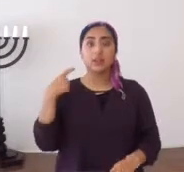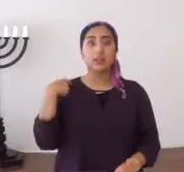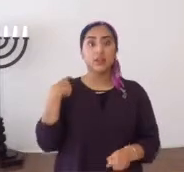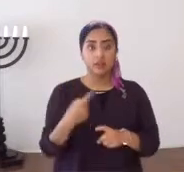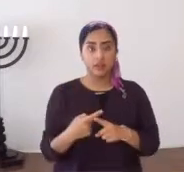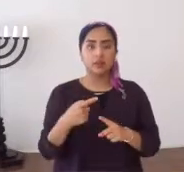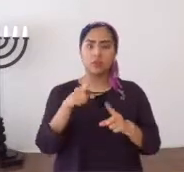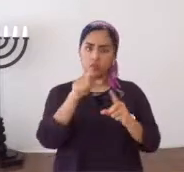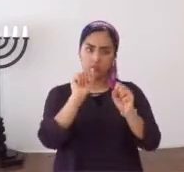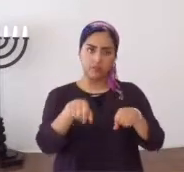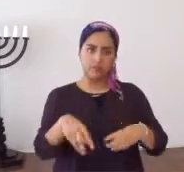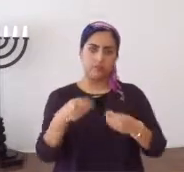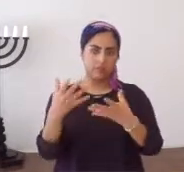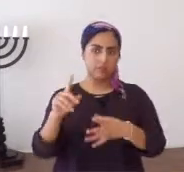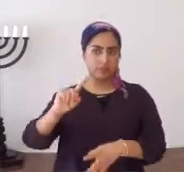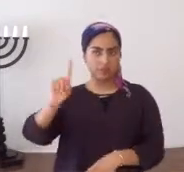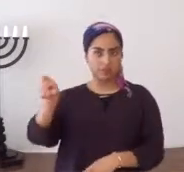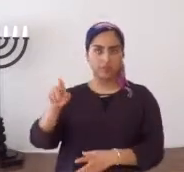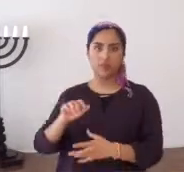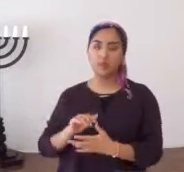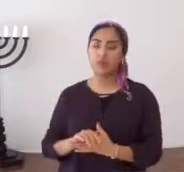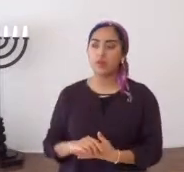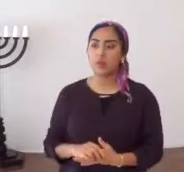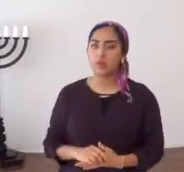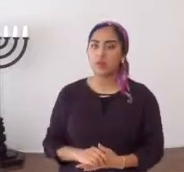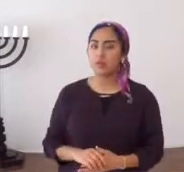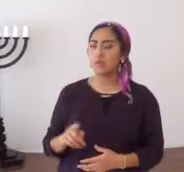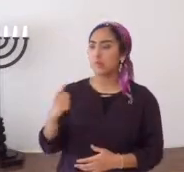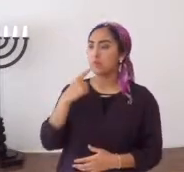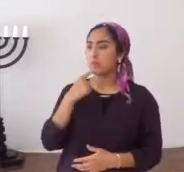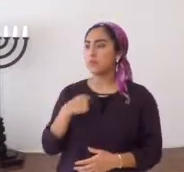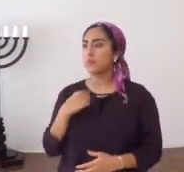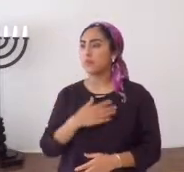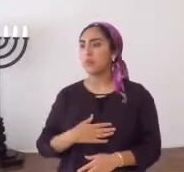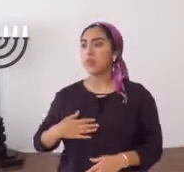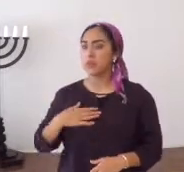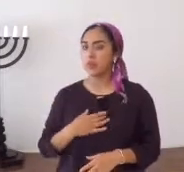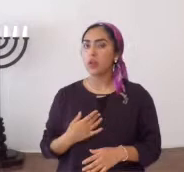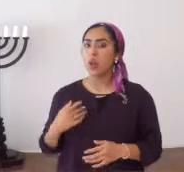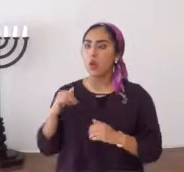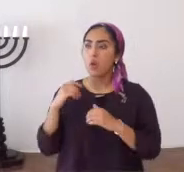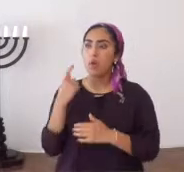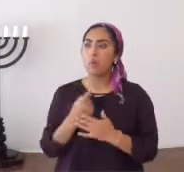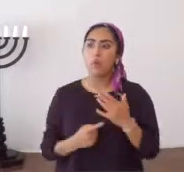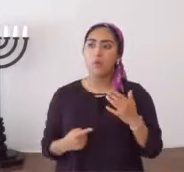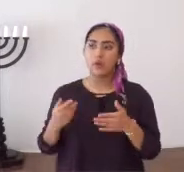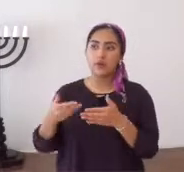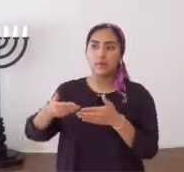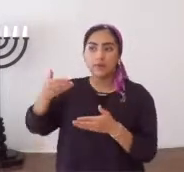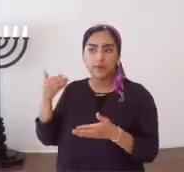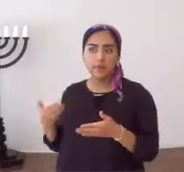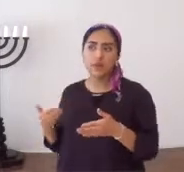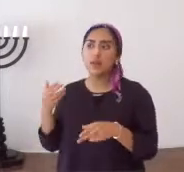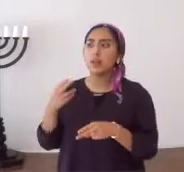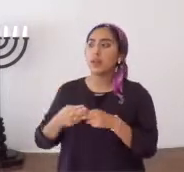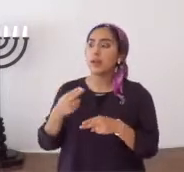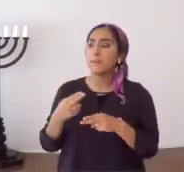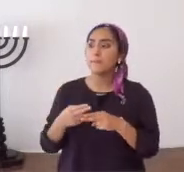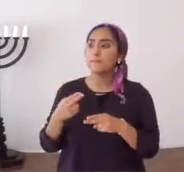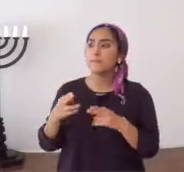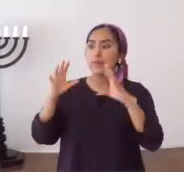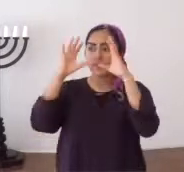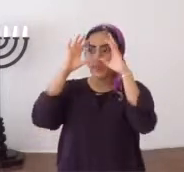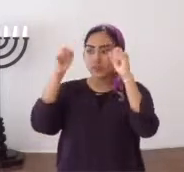menciones en español, entonces usted le puede preguntar esto. Respóndeme, por favor, cómo se llamó el anterior presidente